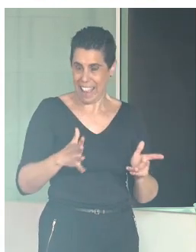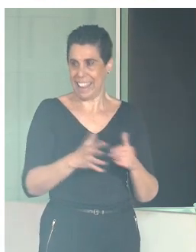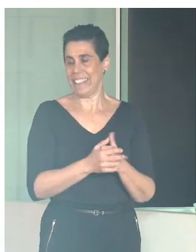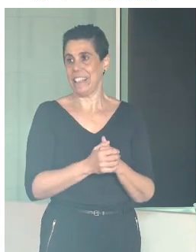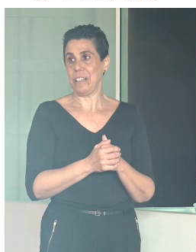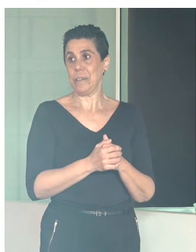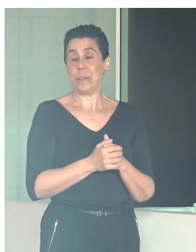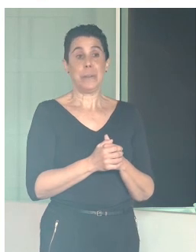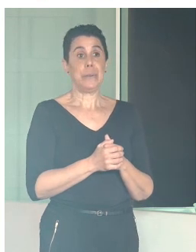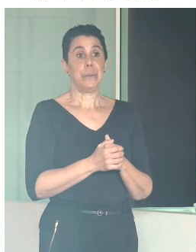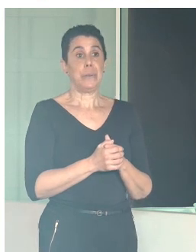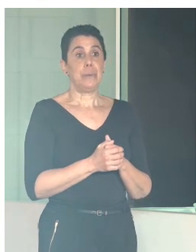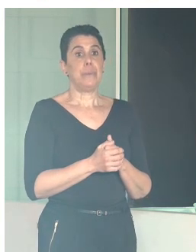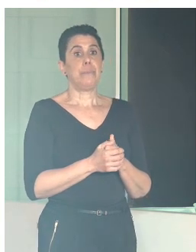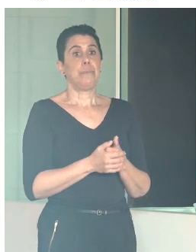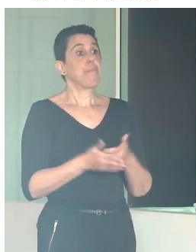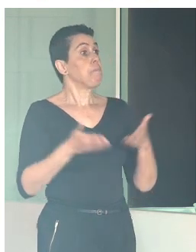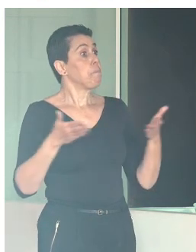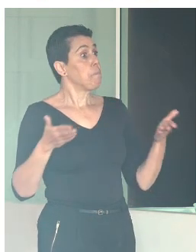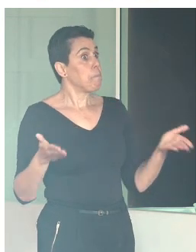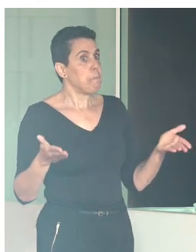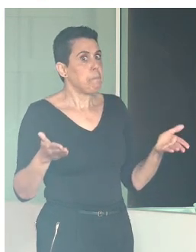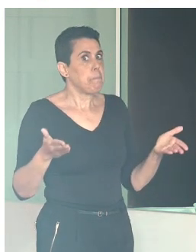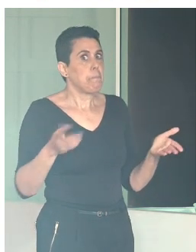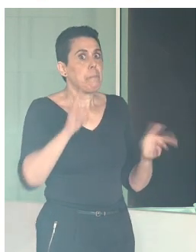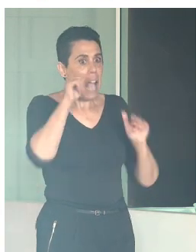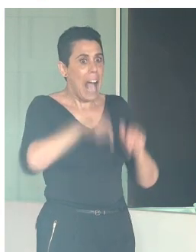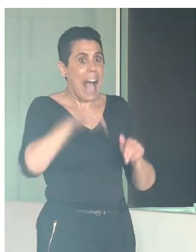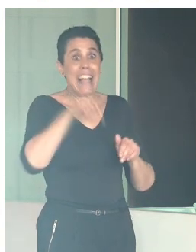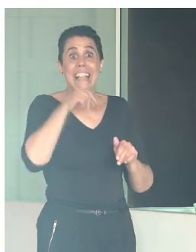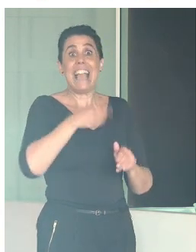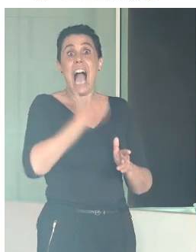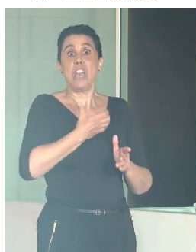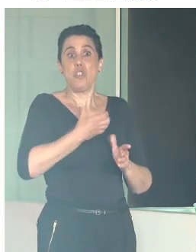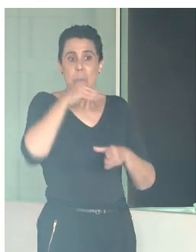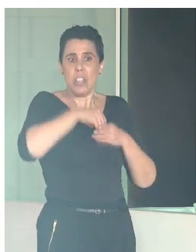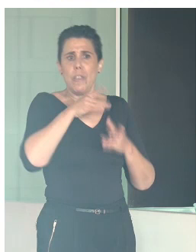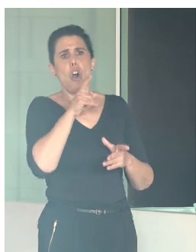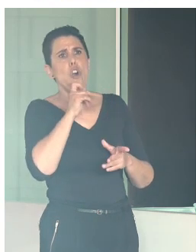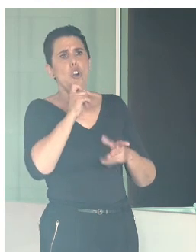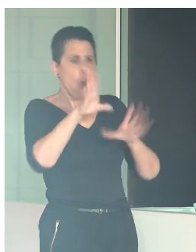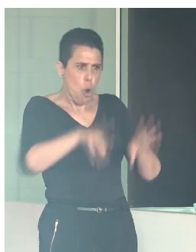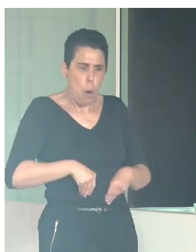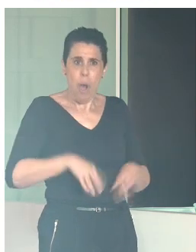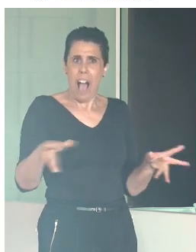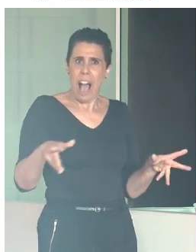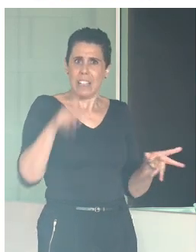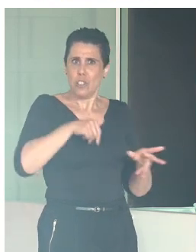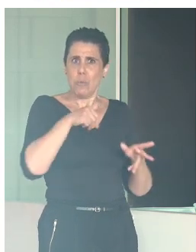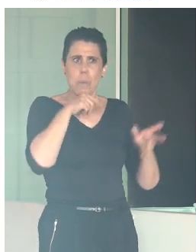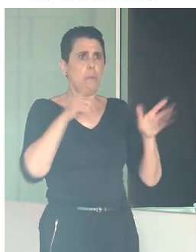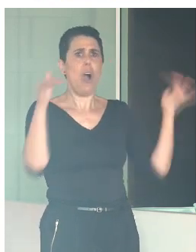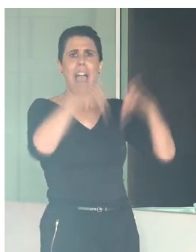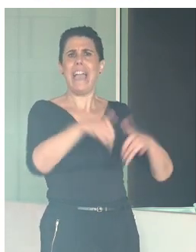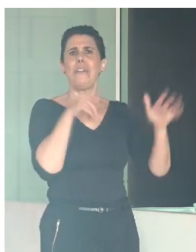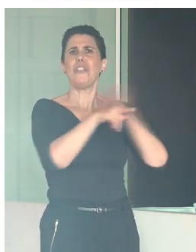Y cómo se nos presenta en Córdoba, cómo asumimos desde el Gobierno local este encuentro de gestores del patrimonio mundial. Pues